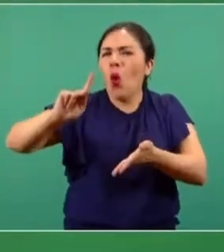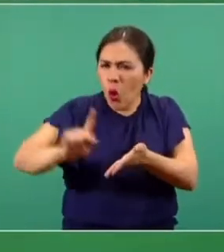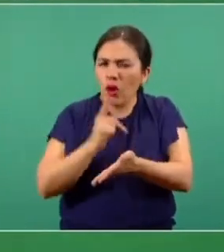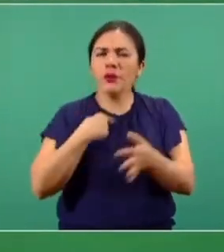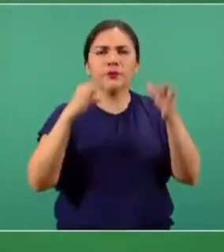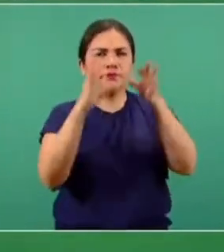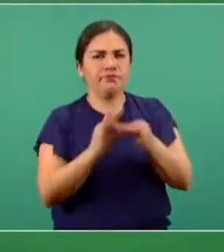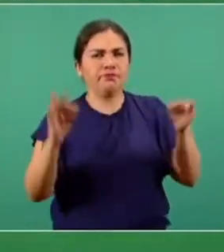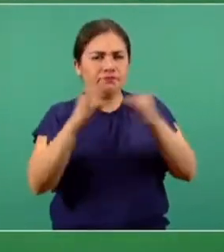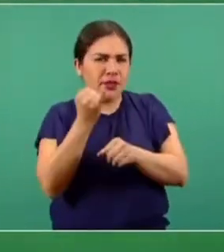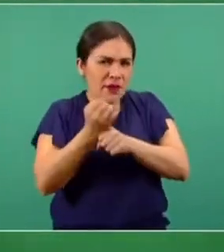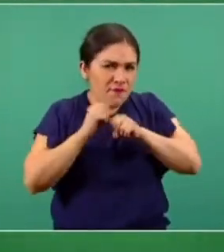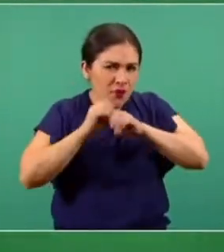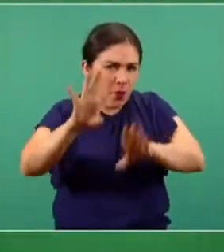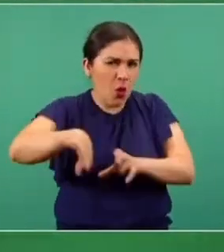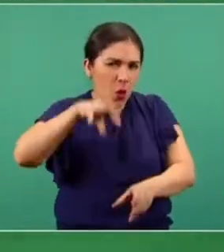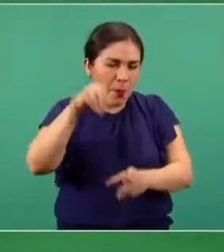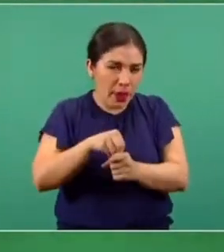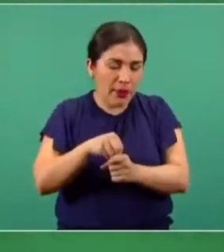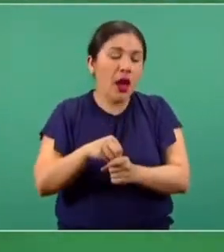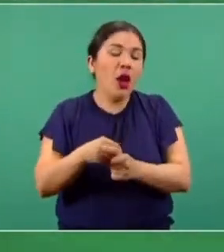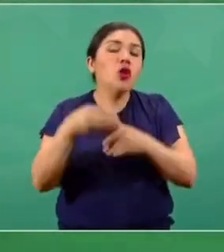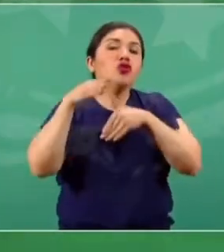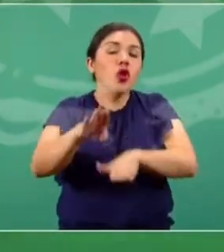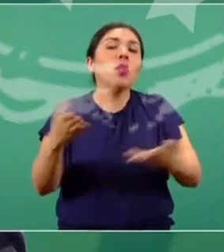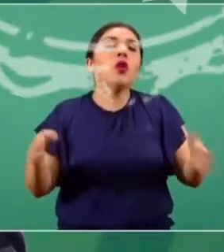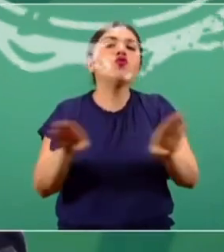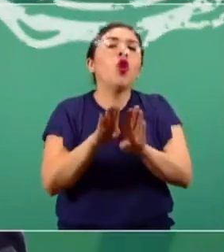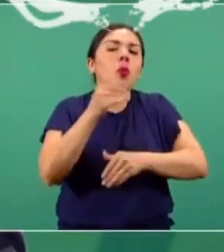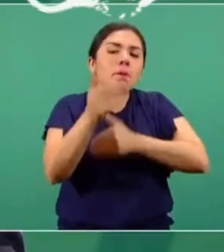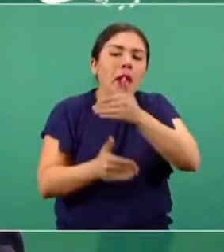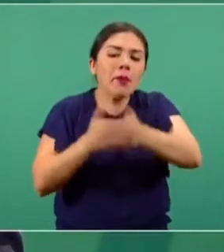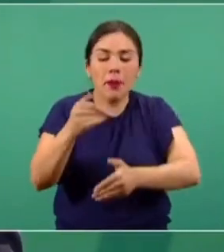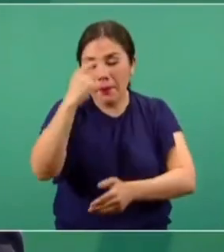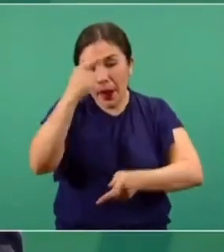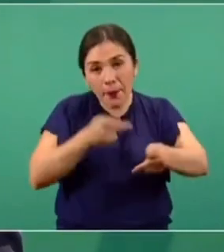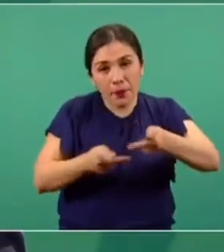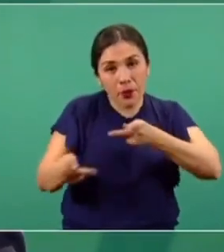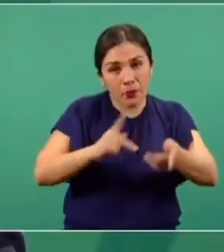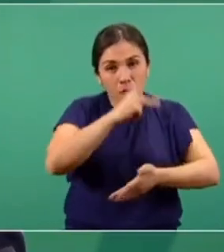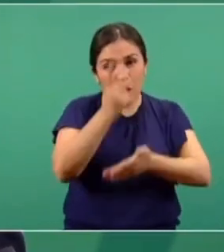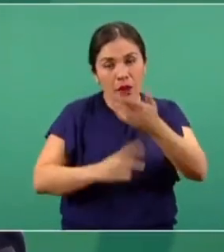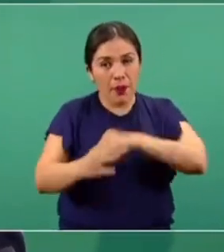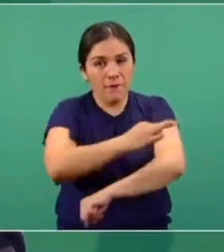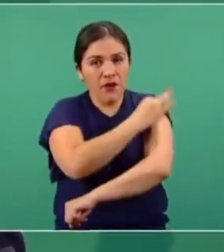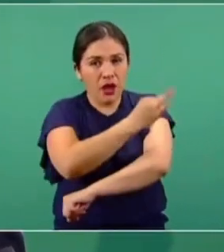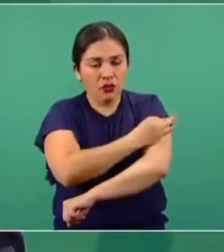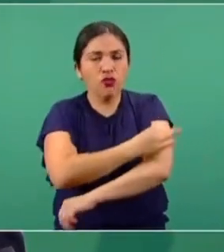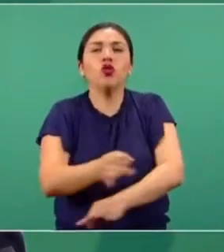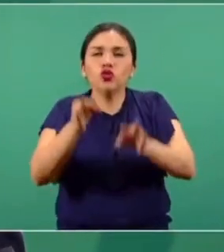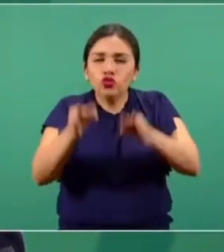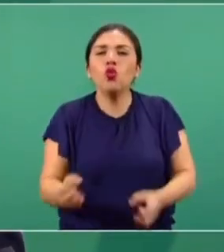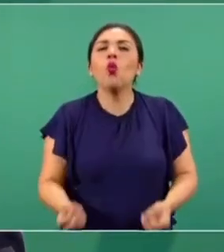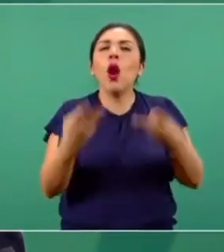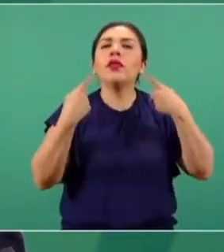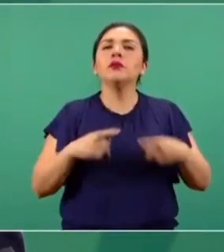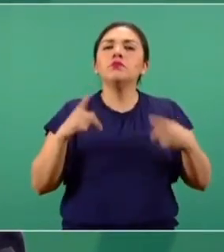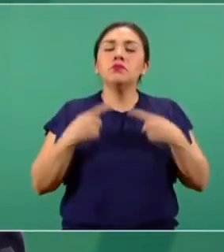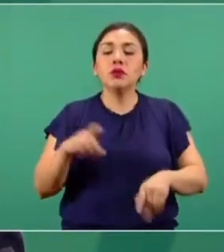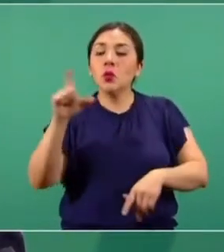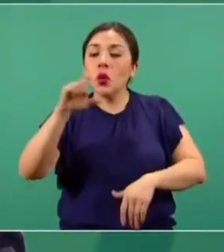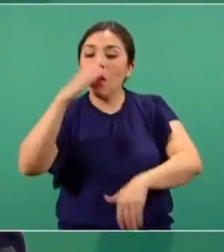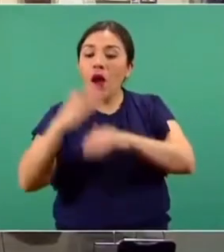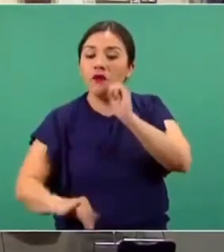a dar aquí la información completa sobre cómo va caminando la estrategia y cuántas personas tendríamos a